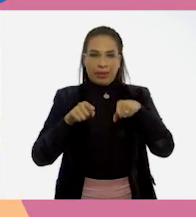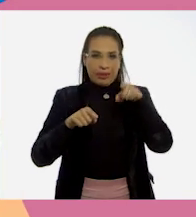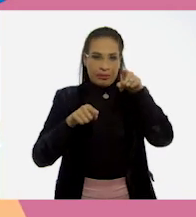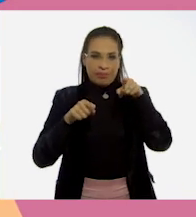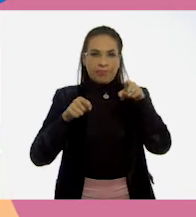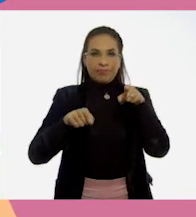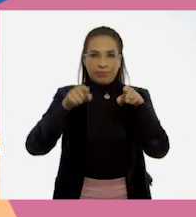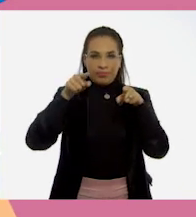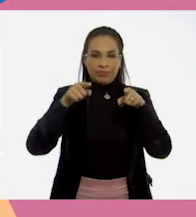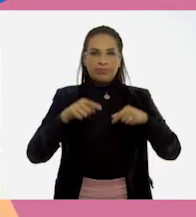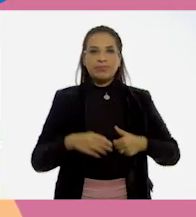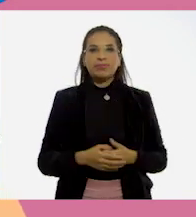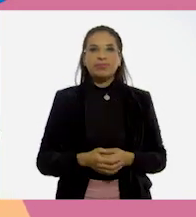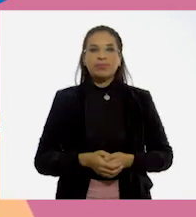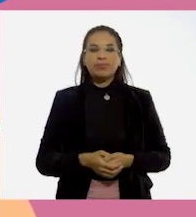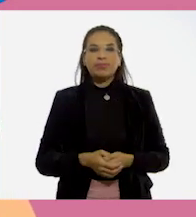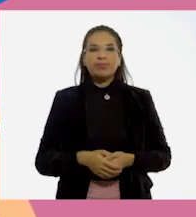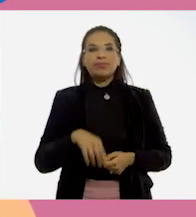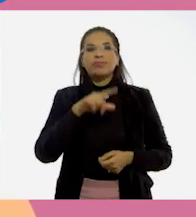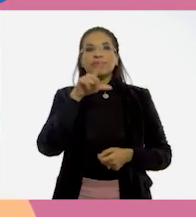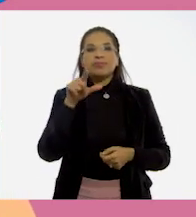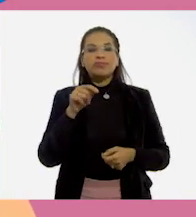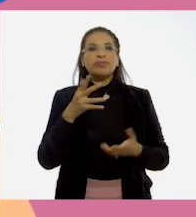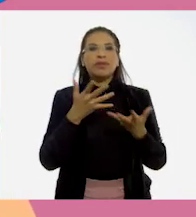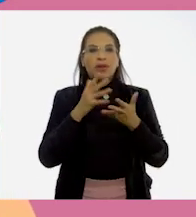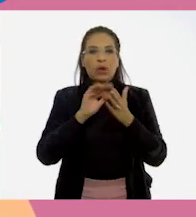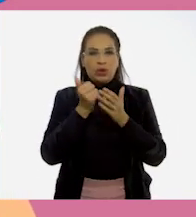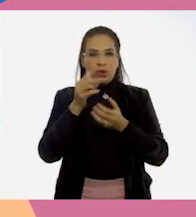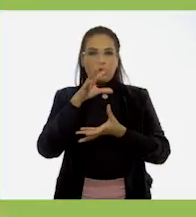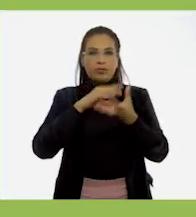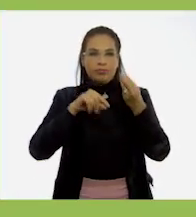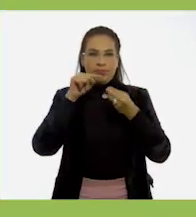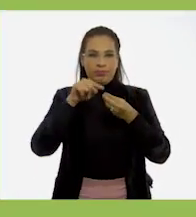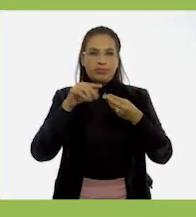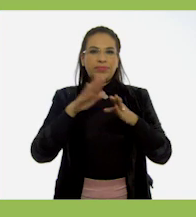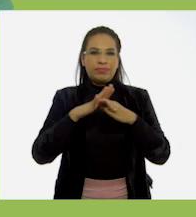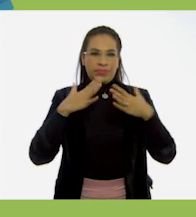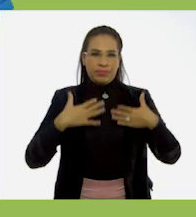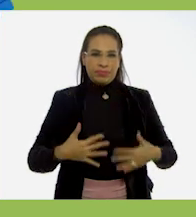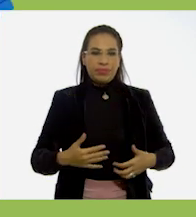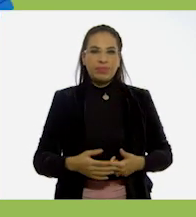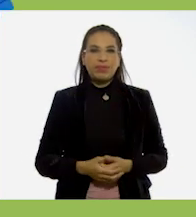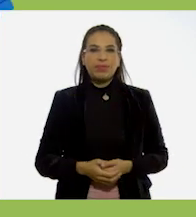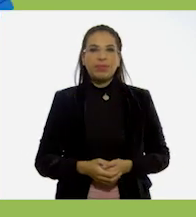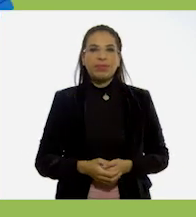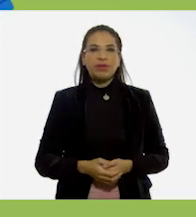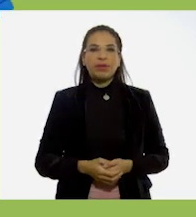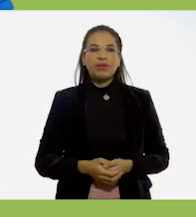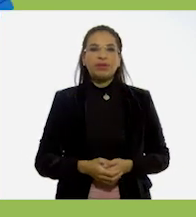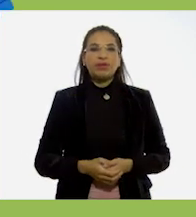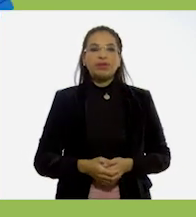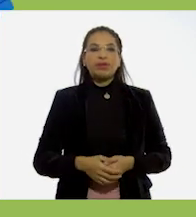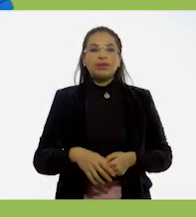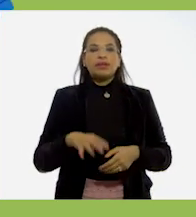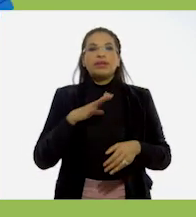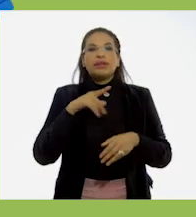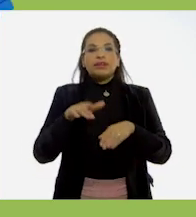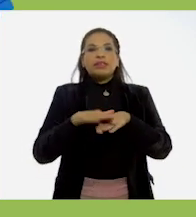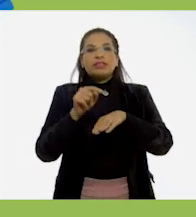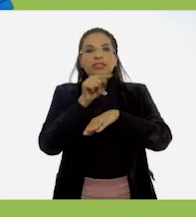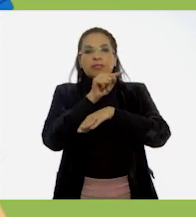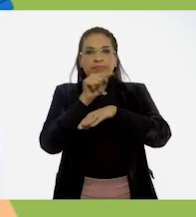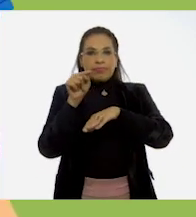arriba. Repite el paso anterior del otro lado de la playera. 3. Traza la línea